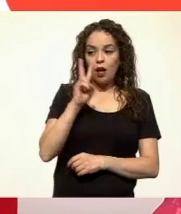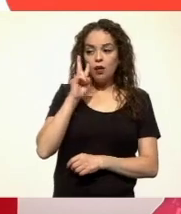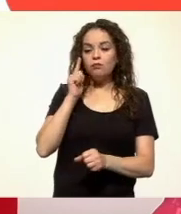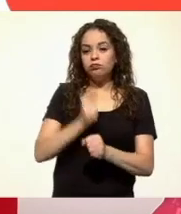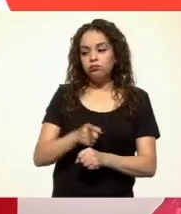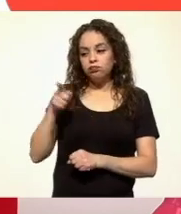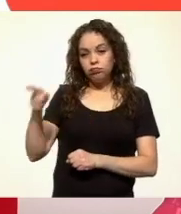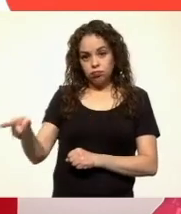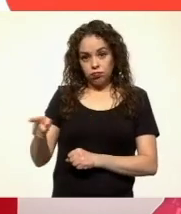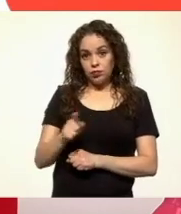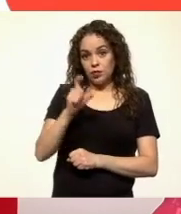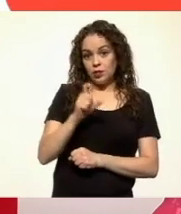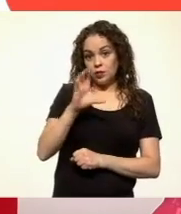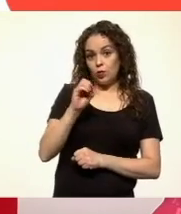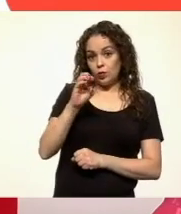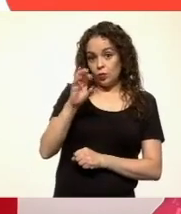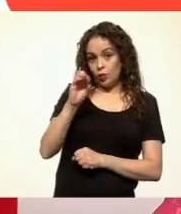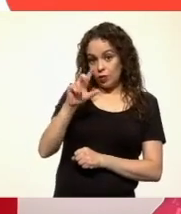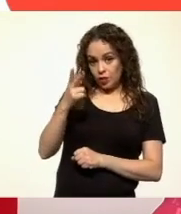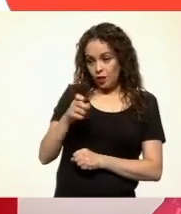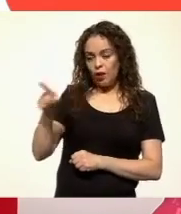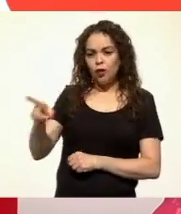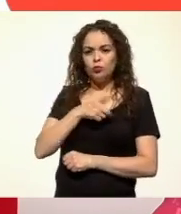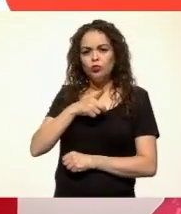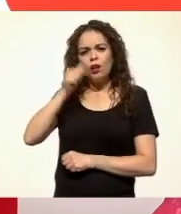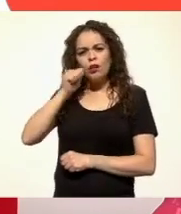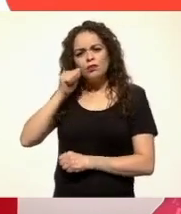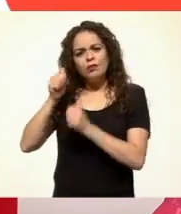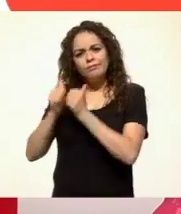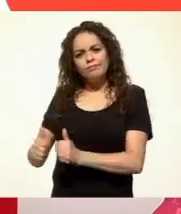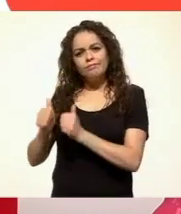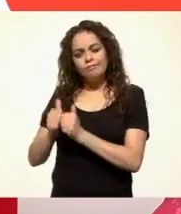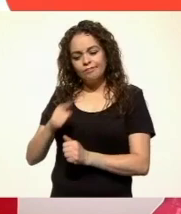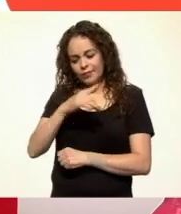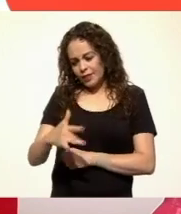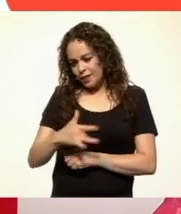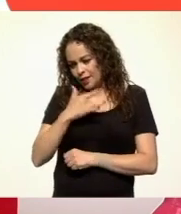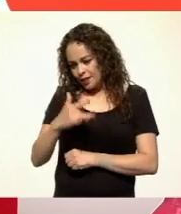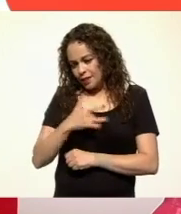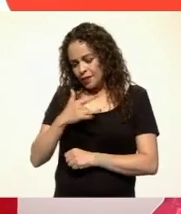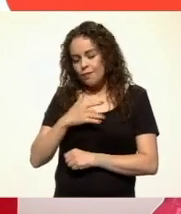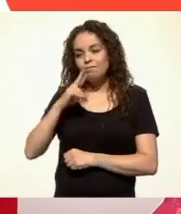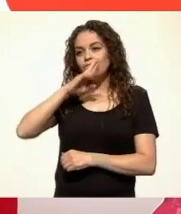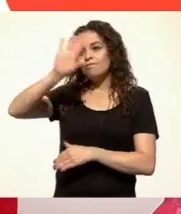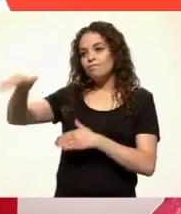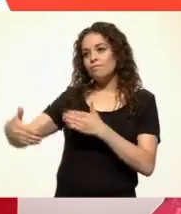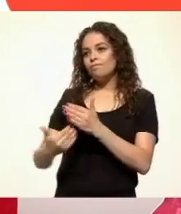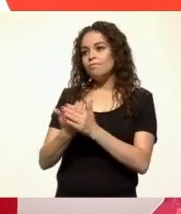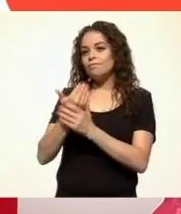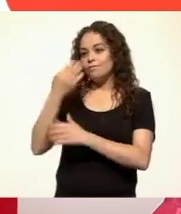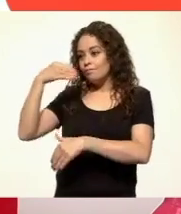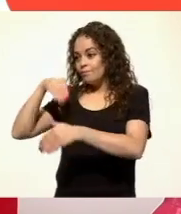vivía a Xcocolche. Y conmovido, una madrugada entró a la cocina y se la robó.